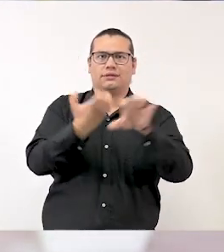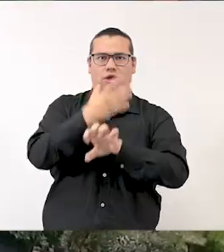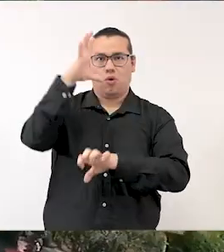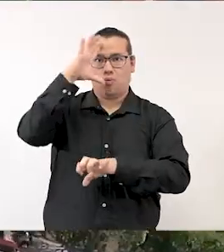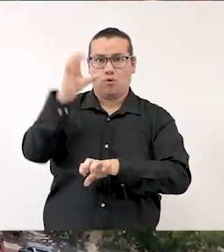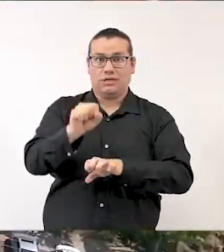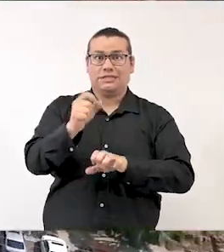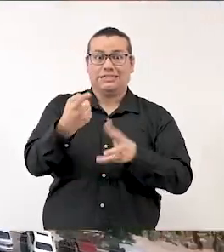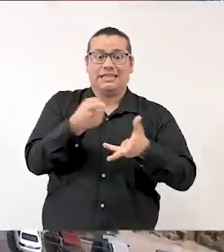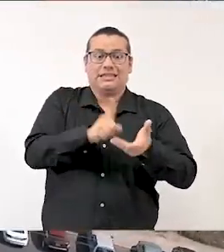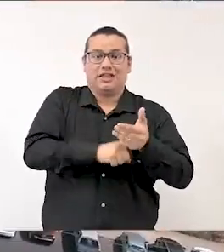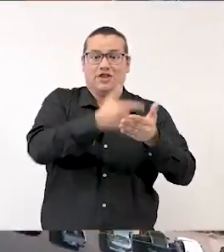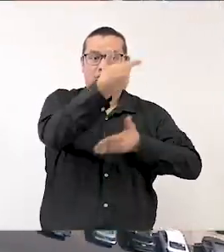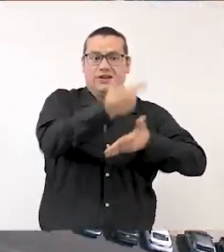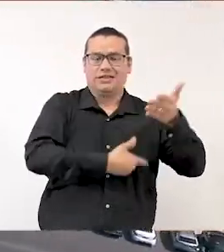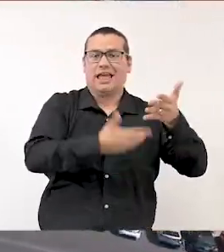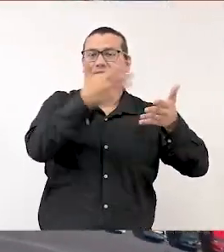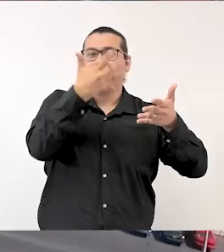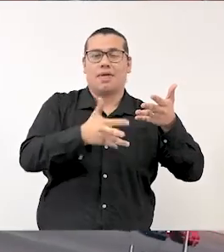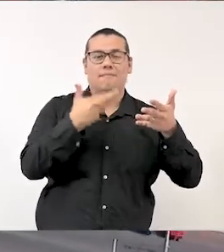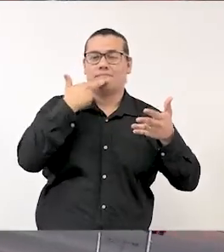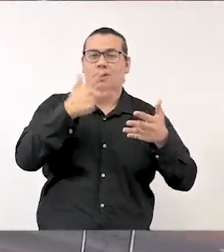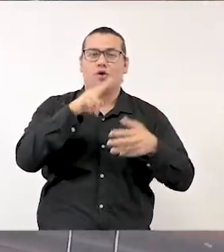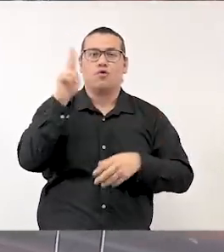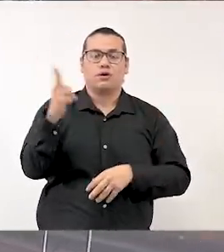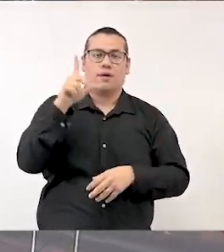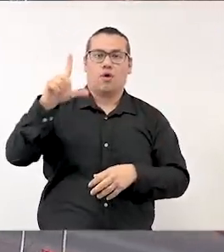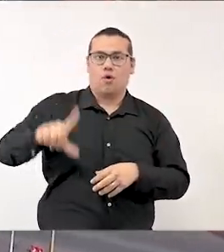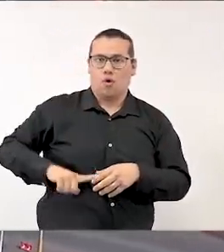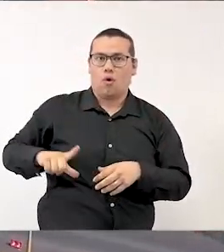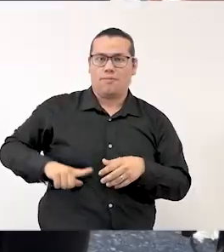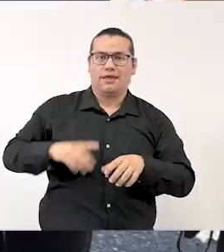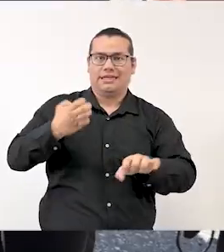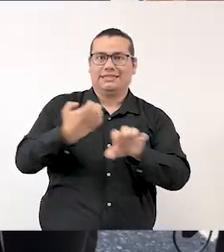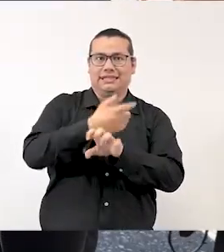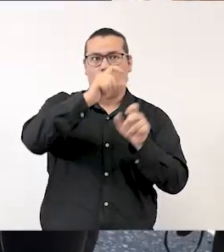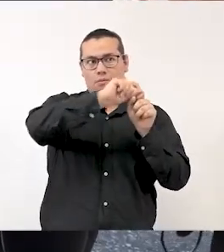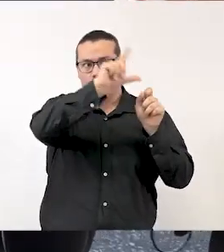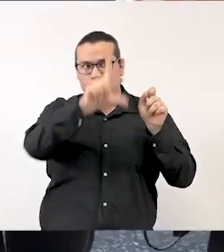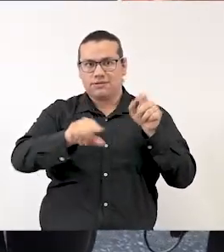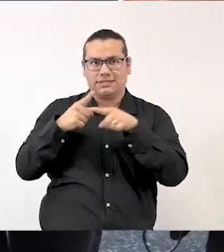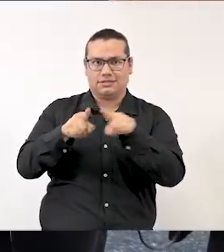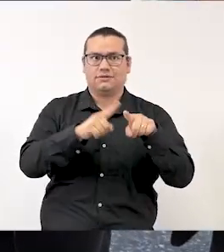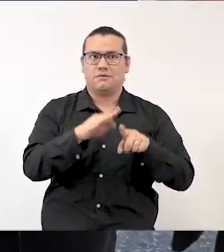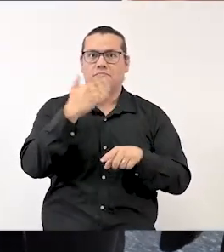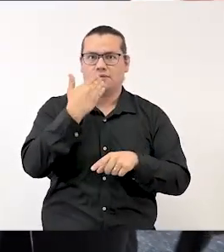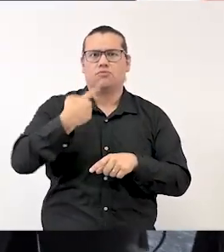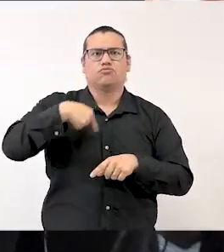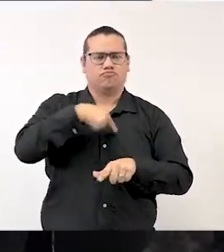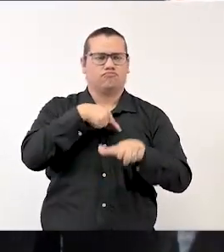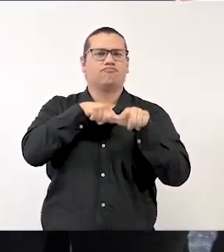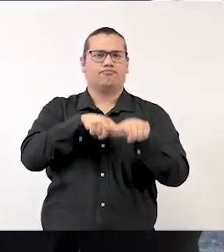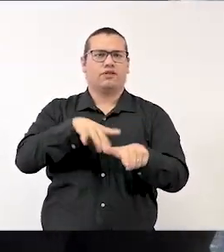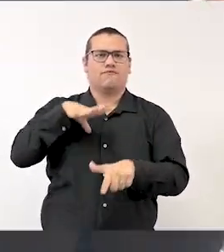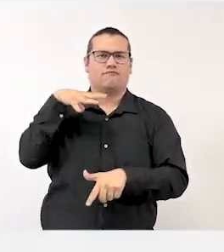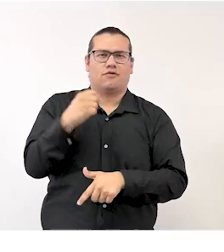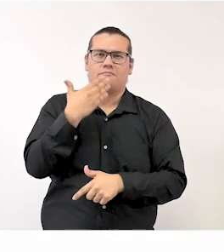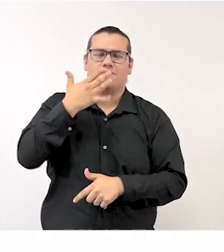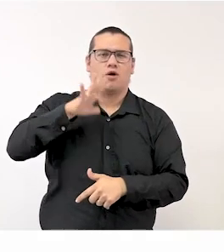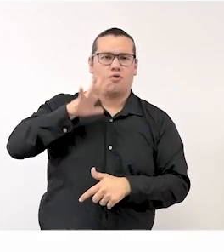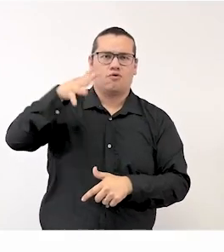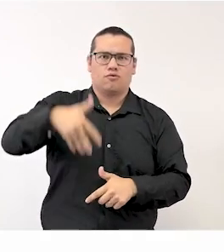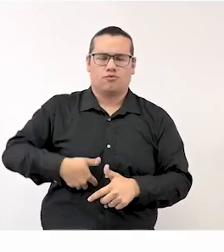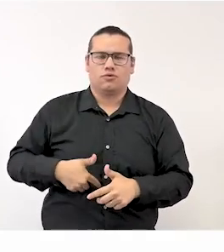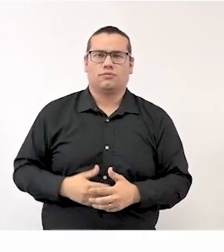Morelos está entre las 10 mejores universidades públicas estatales del país. Seguiremos trabajando con orgullo.